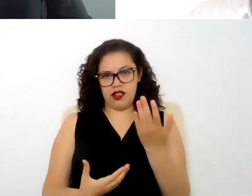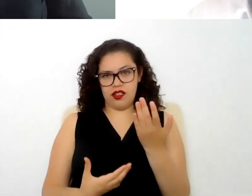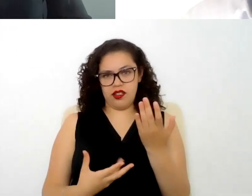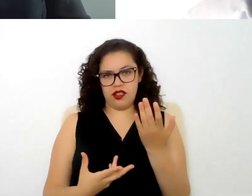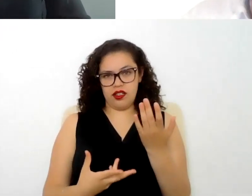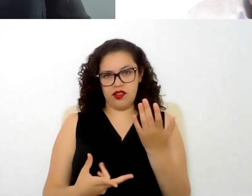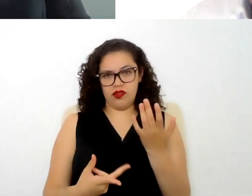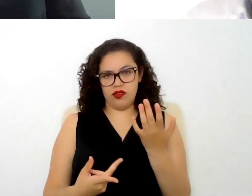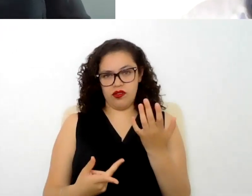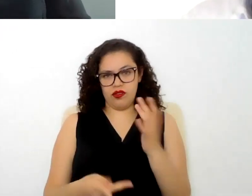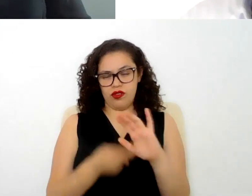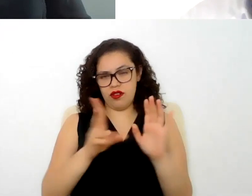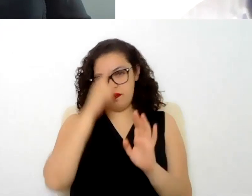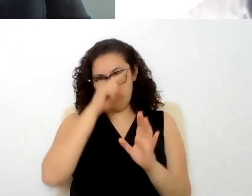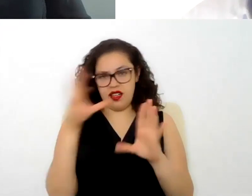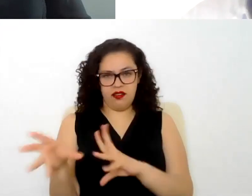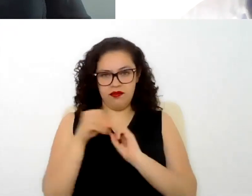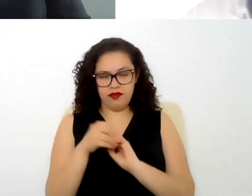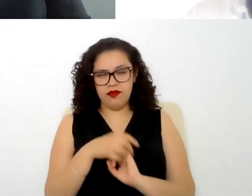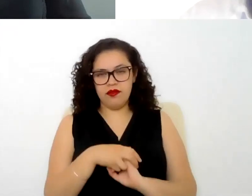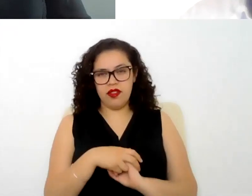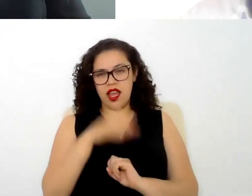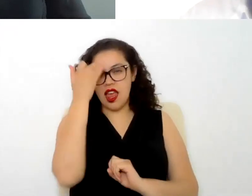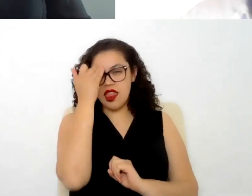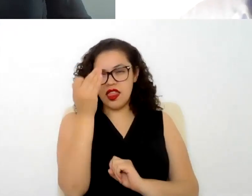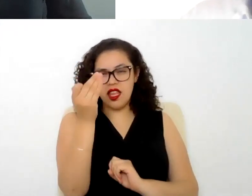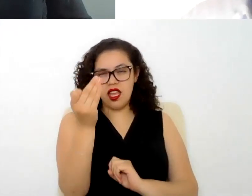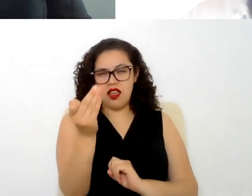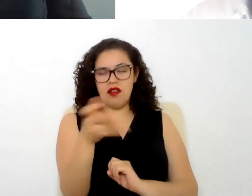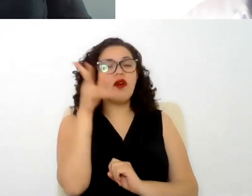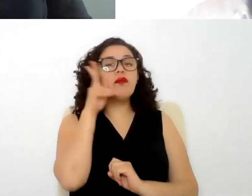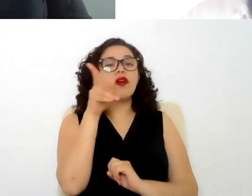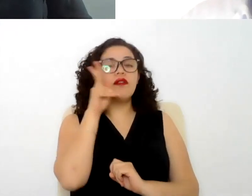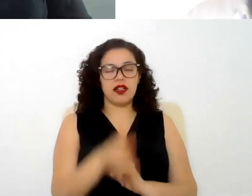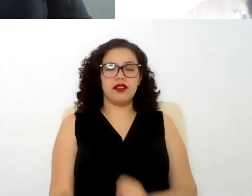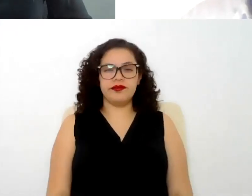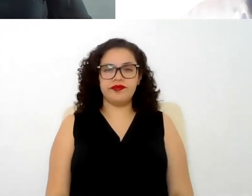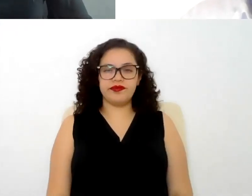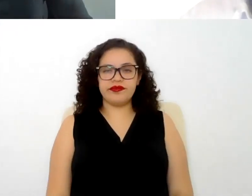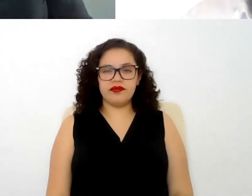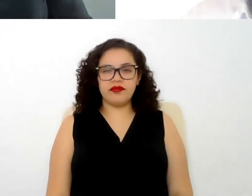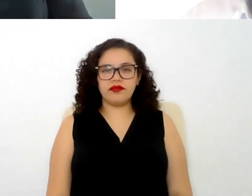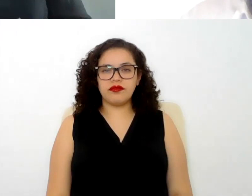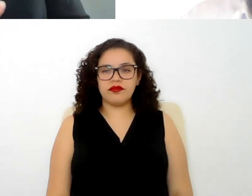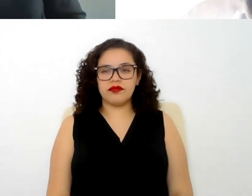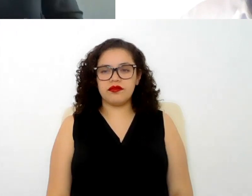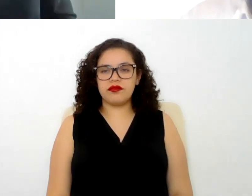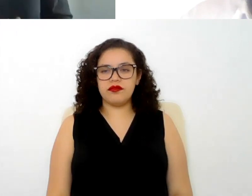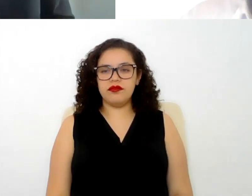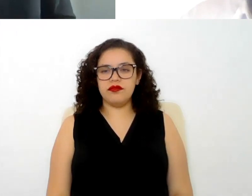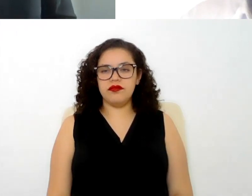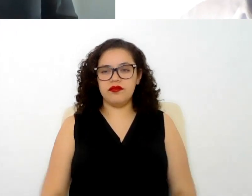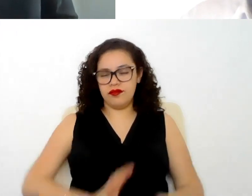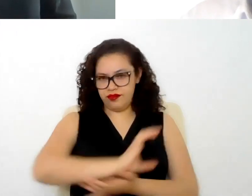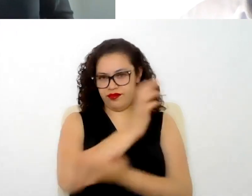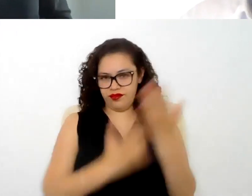y el periodo a prueba este es un contrato